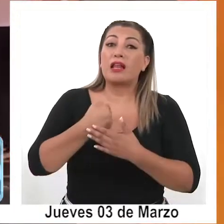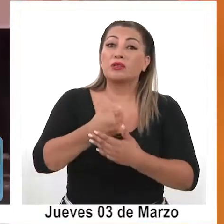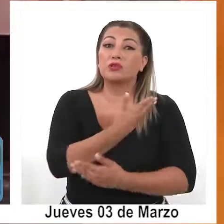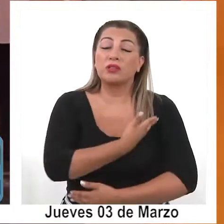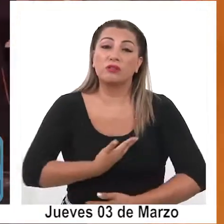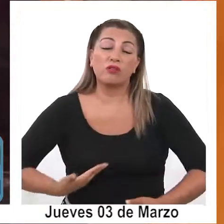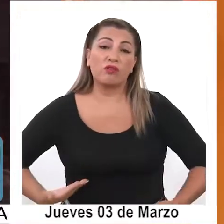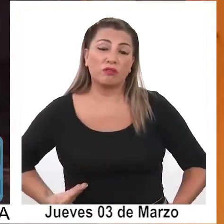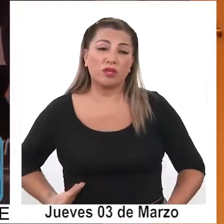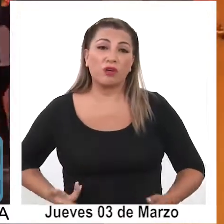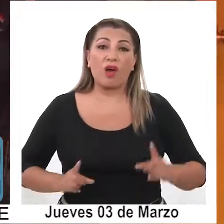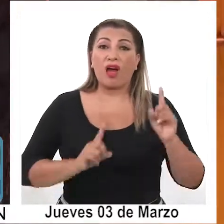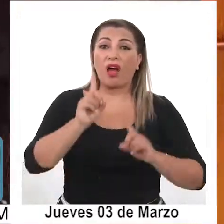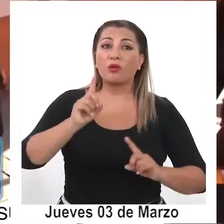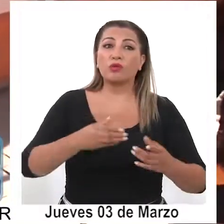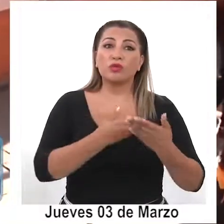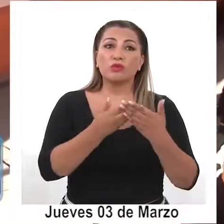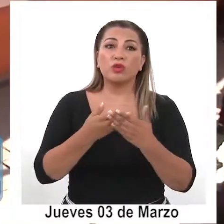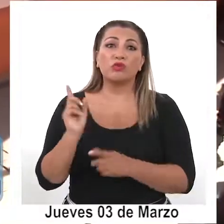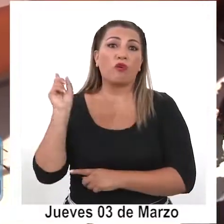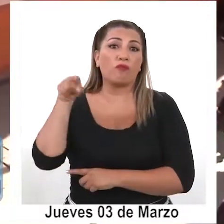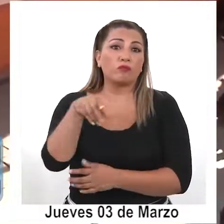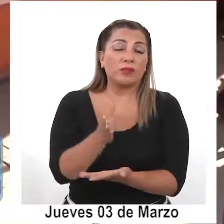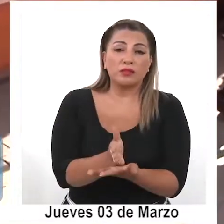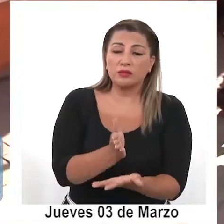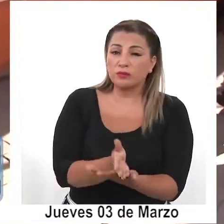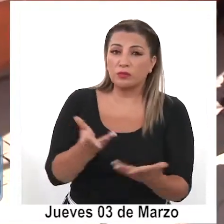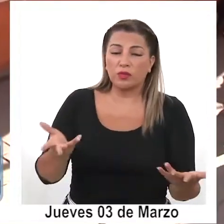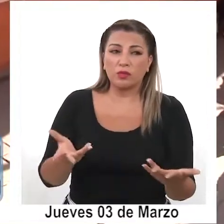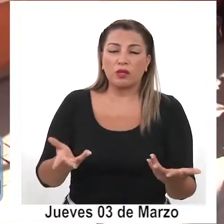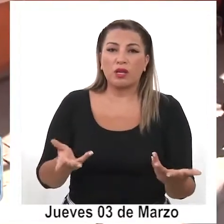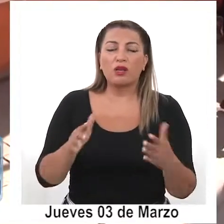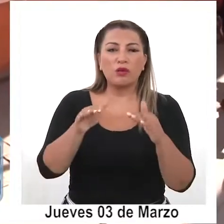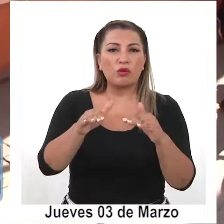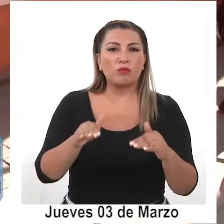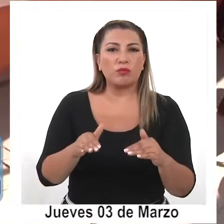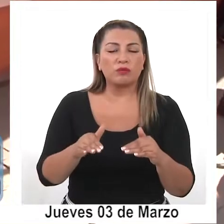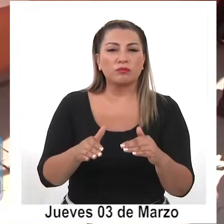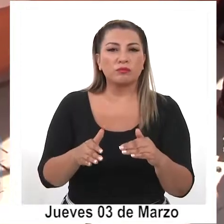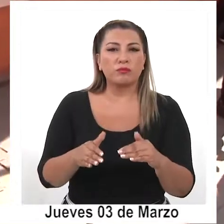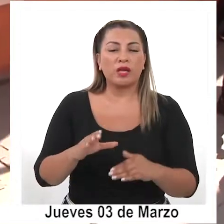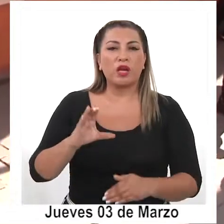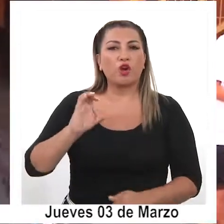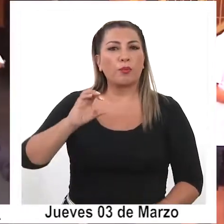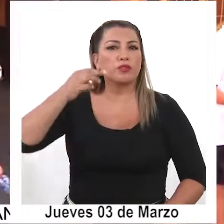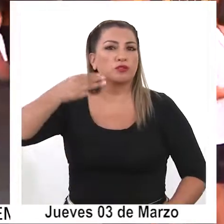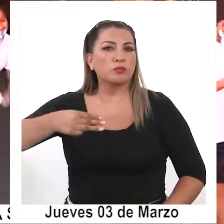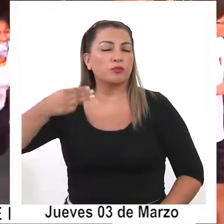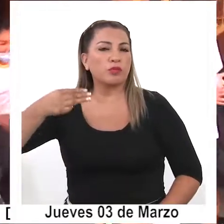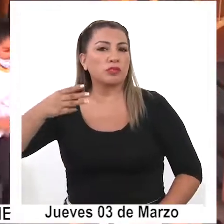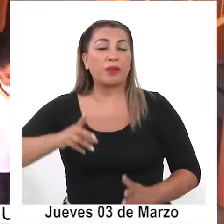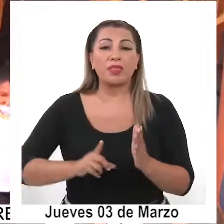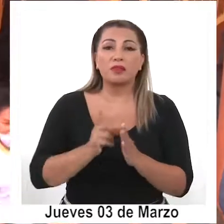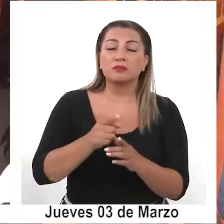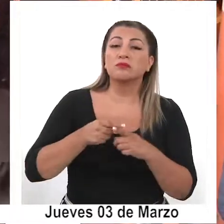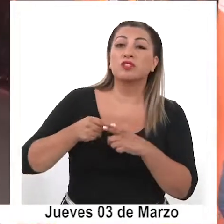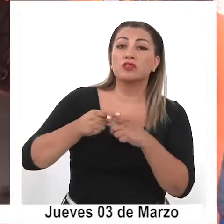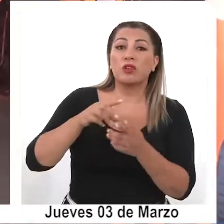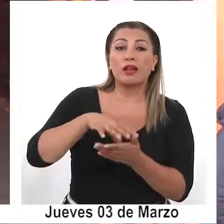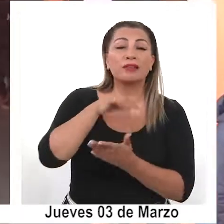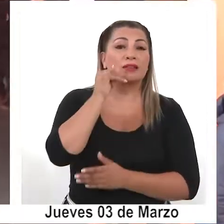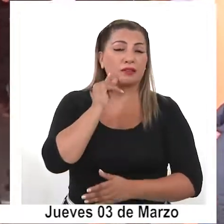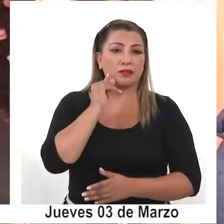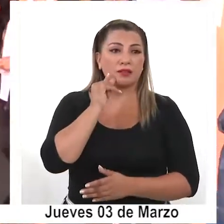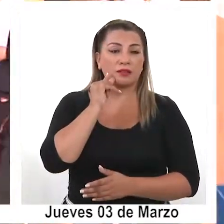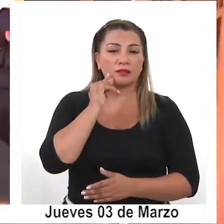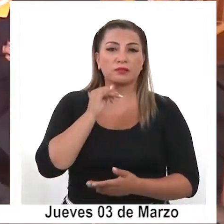caso de que algunos alumnos no asistan al colegio, como ocurrió desde la Corporación Municipal de Desarrollo Social de Iquique,